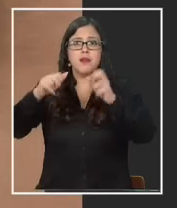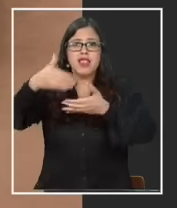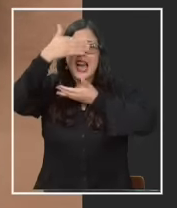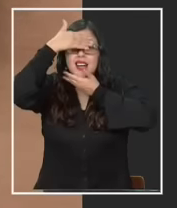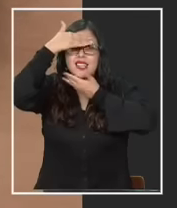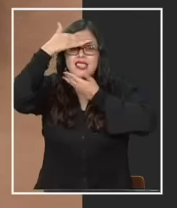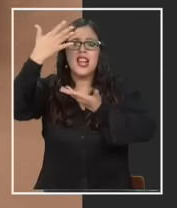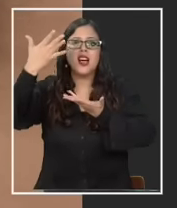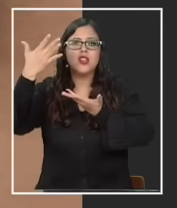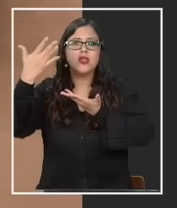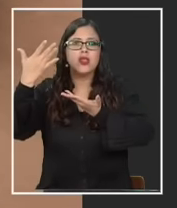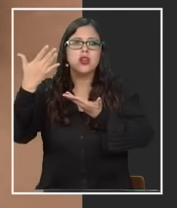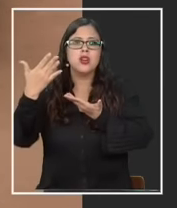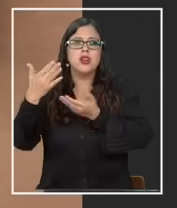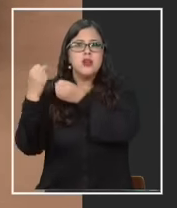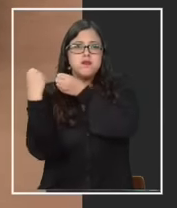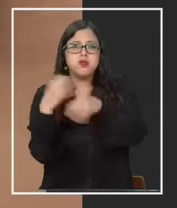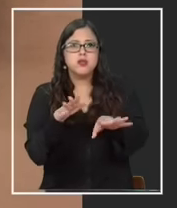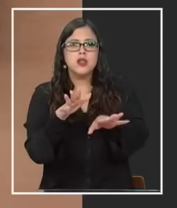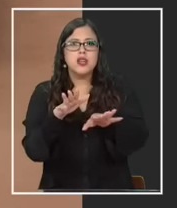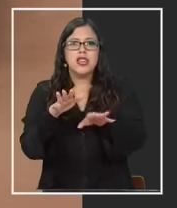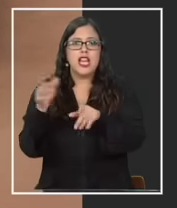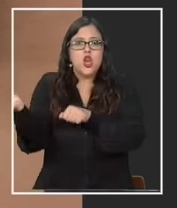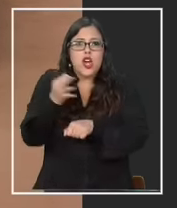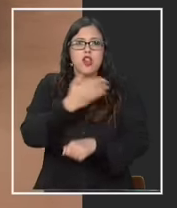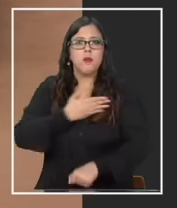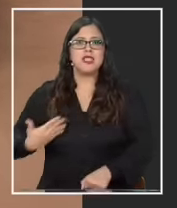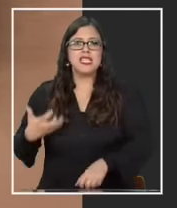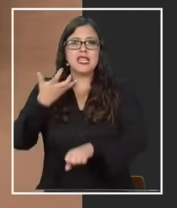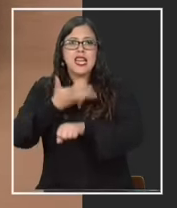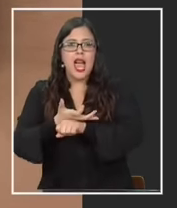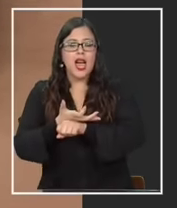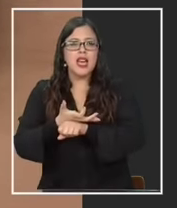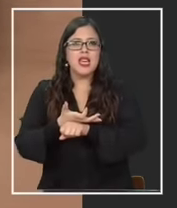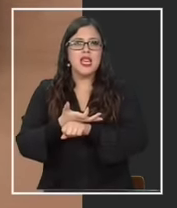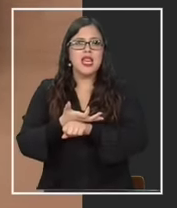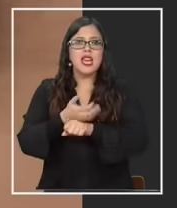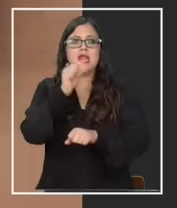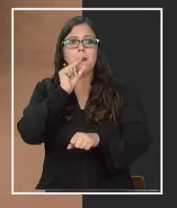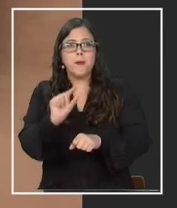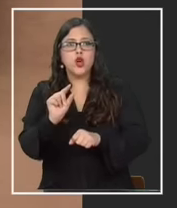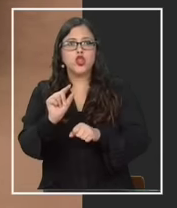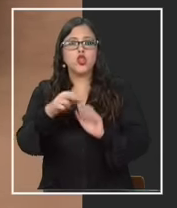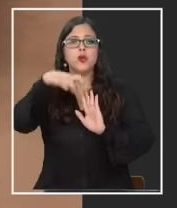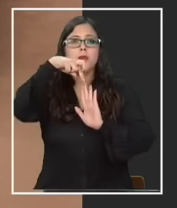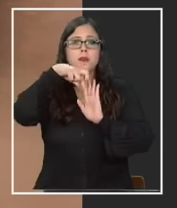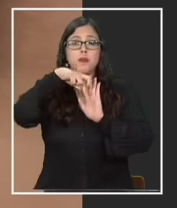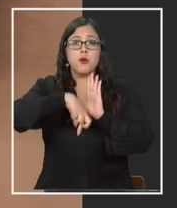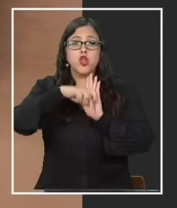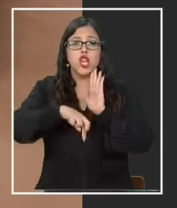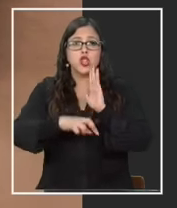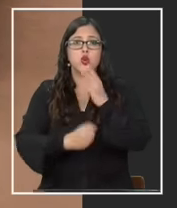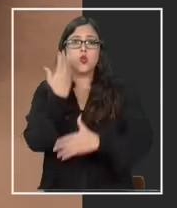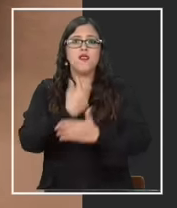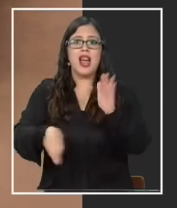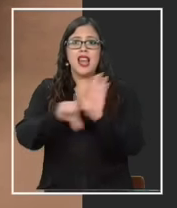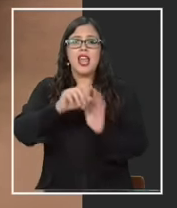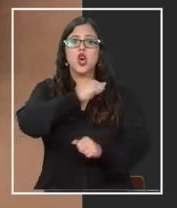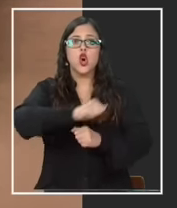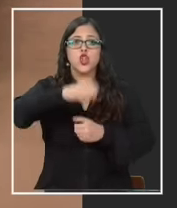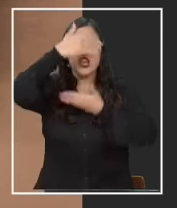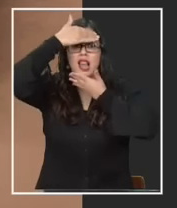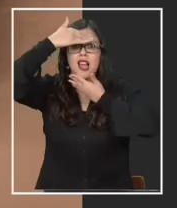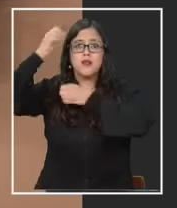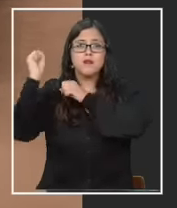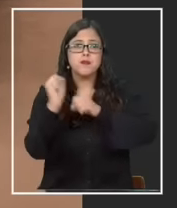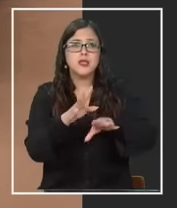terroristas y el terrorismo que dijo el presidente que había y que envíe luego el proyecto de nueva ley antiterrorista y le